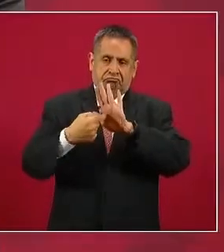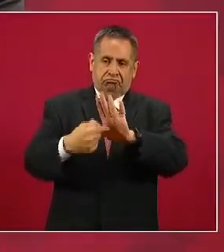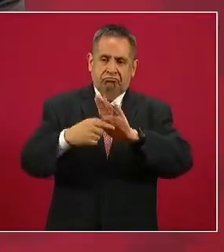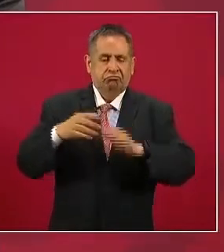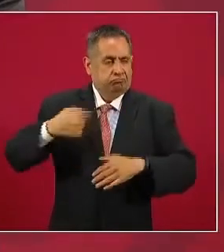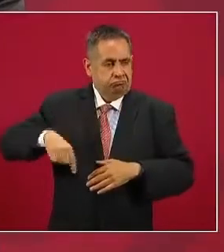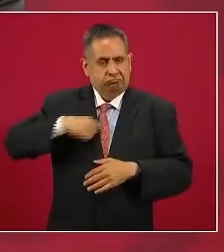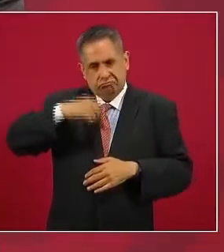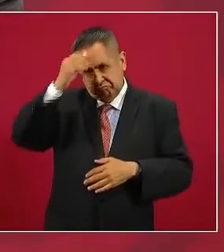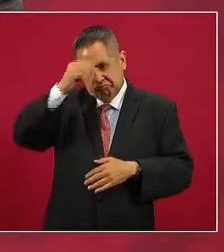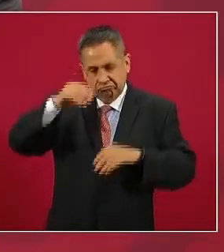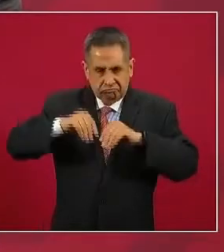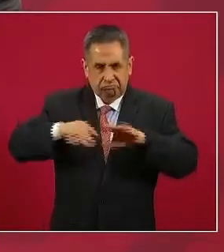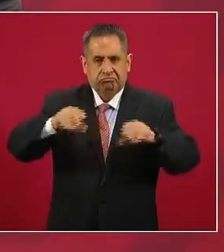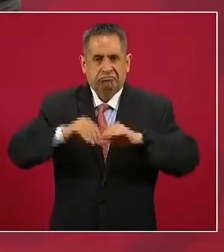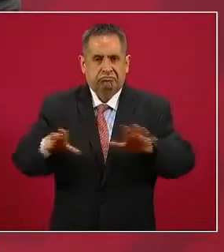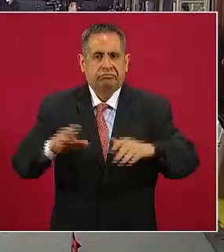opinión